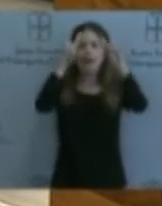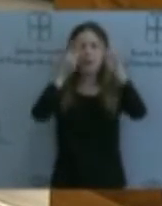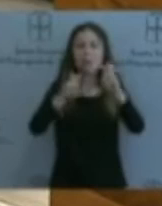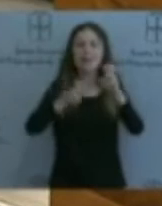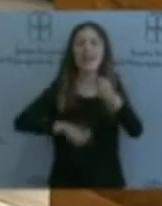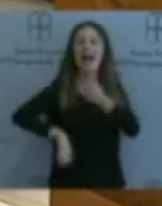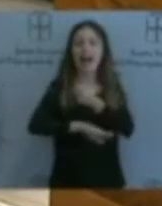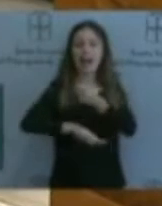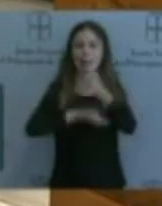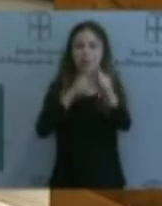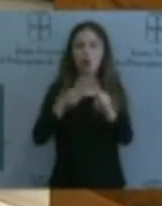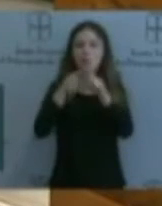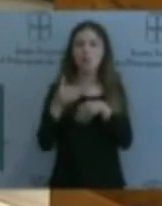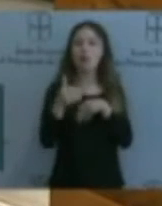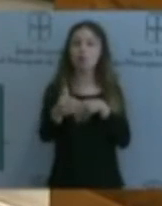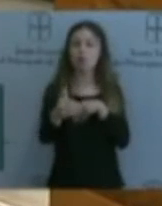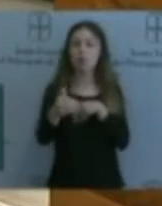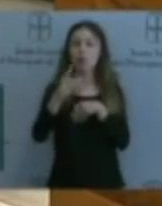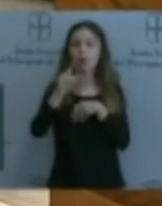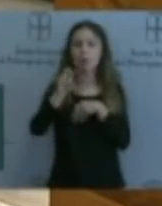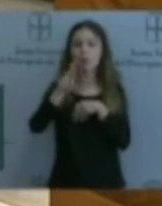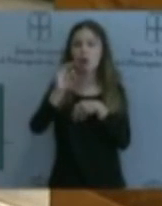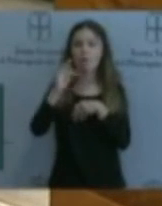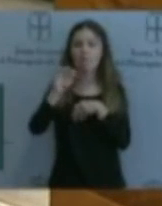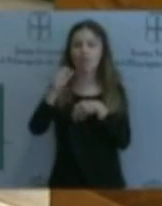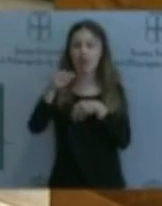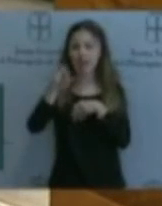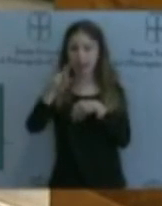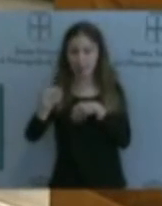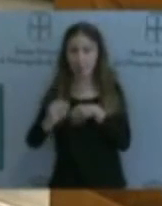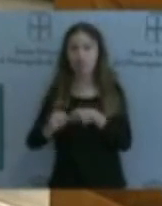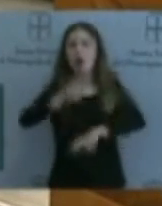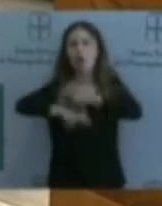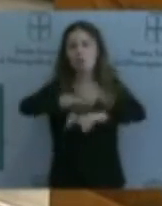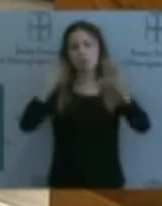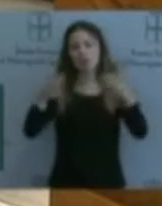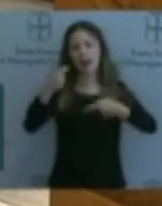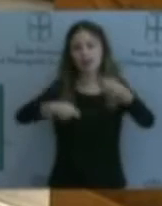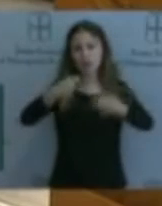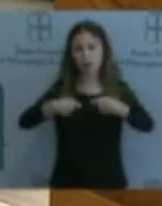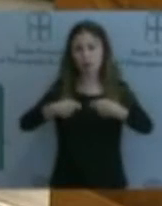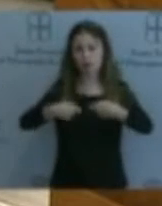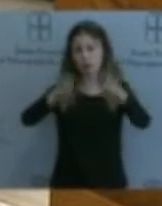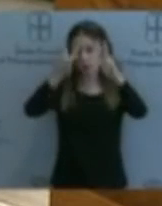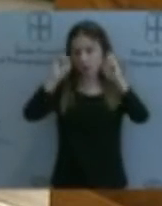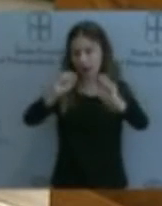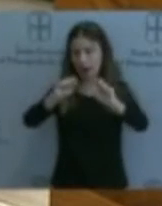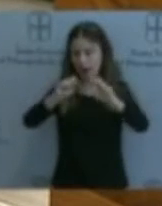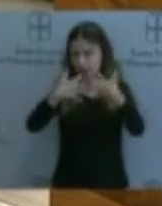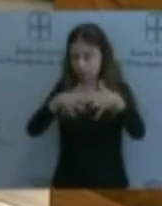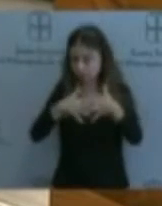La búsqueda e incorporación de un socio o socios de naturaleza industrial que consoliden la estructura accionarial y financiera,